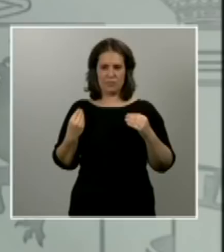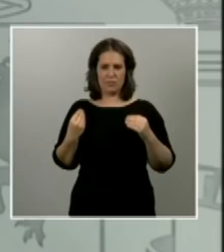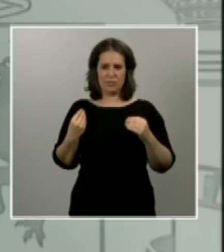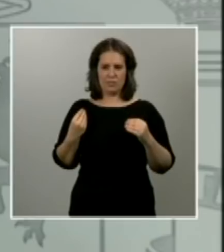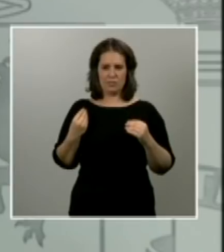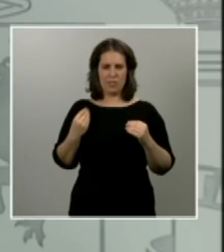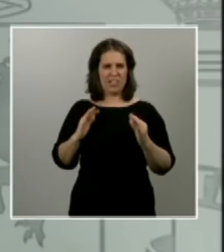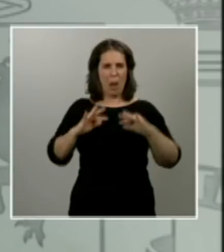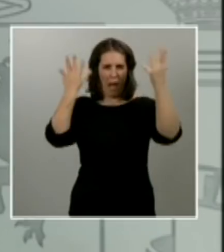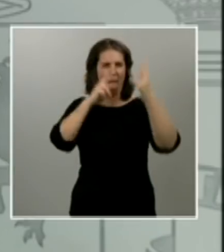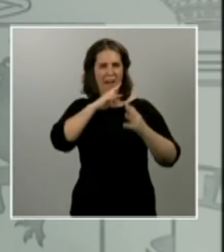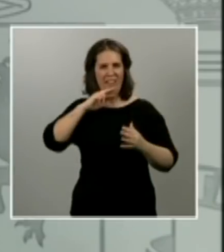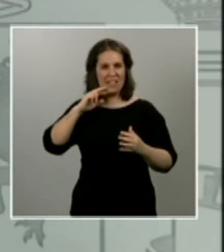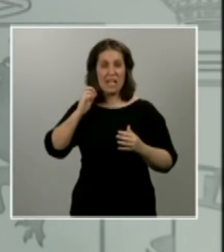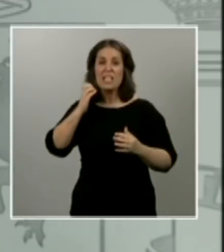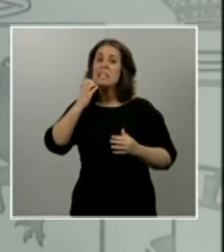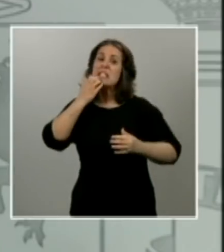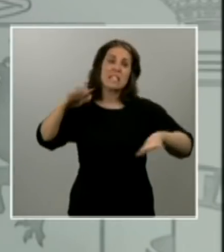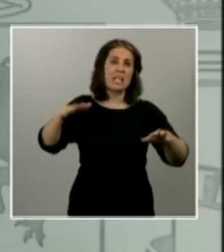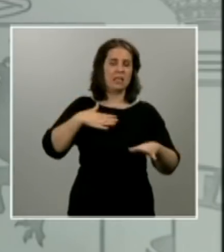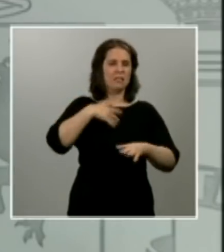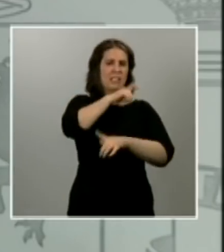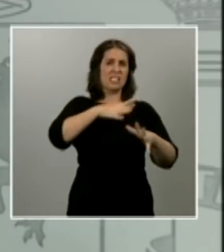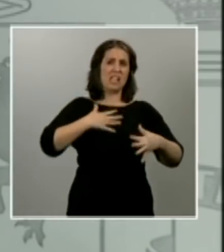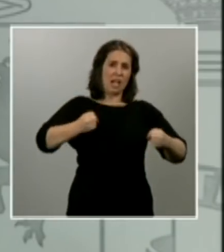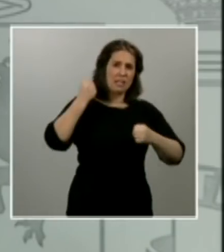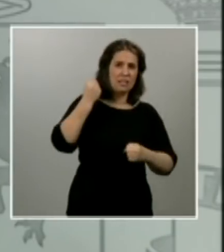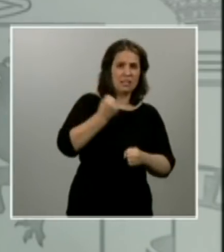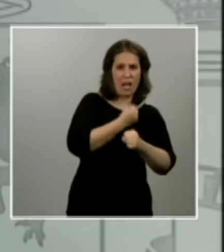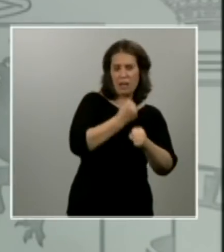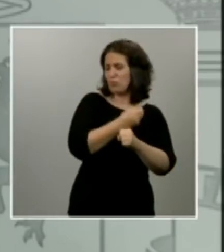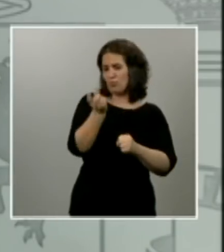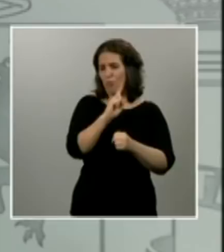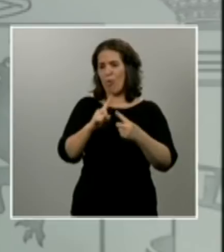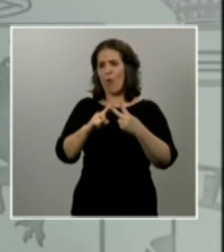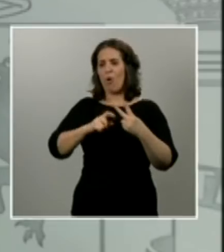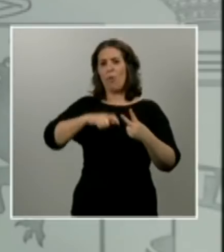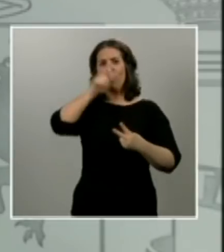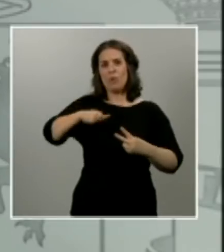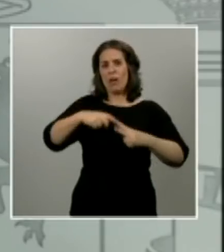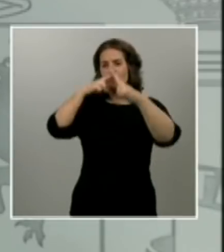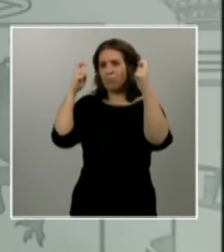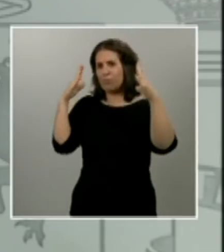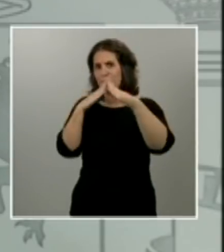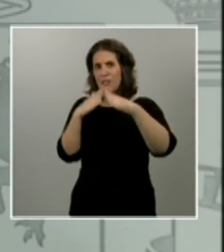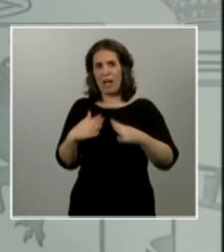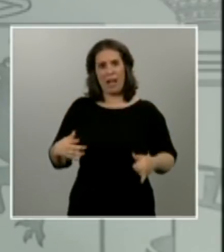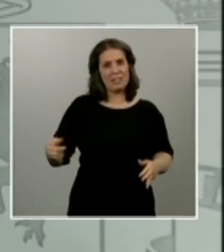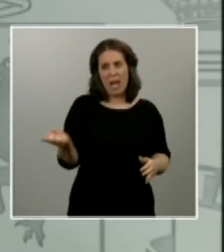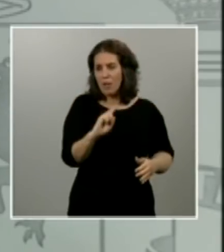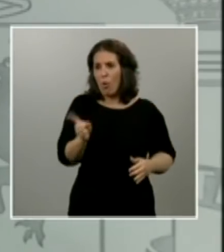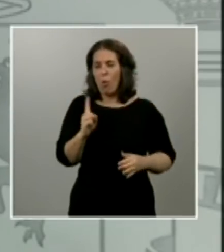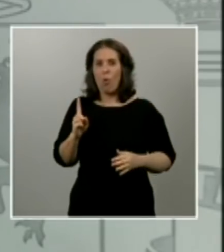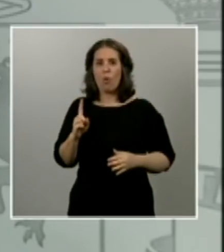impagable de los sanitarios y el respaldo de todo el país, cumpliendo de manera ejemplar, no me cansaré nunca de decirlo, las medidas de